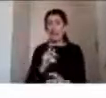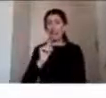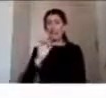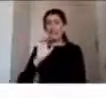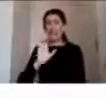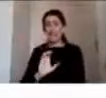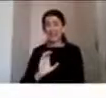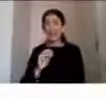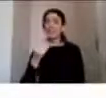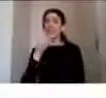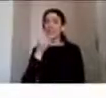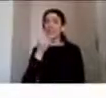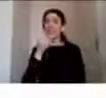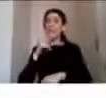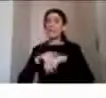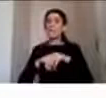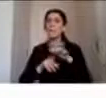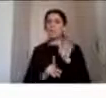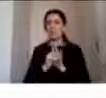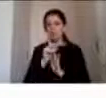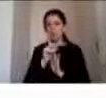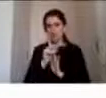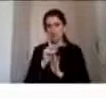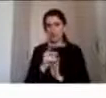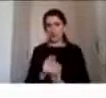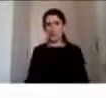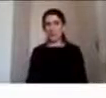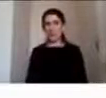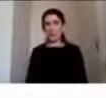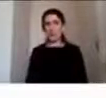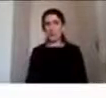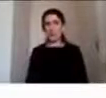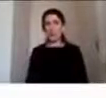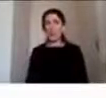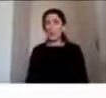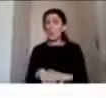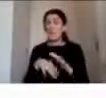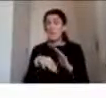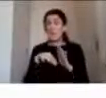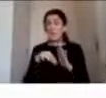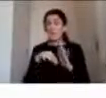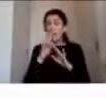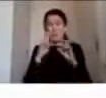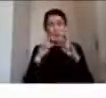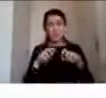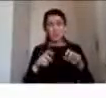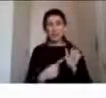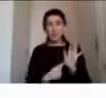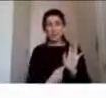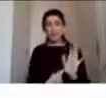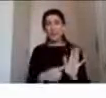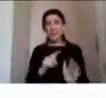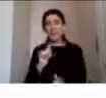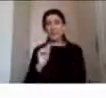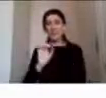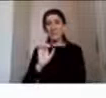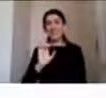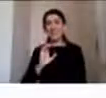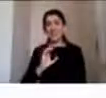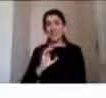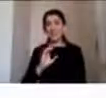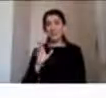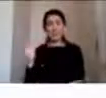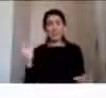desarrollo en el que ocurre esta lesión en general la evidencia muestra que para TEC más severos y a menor edad los